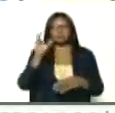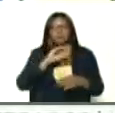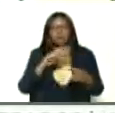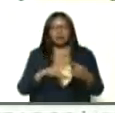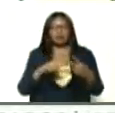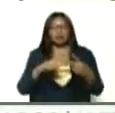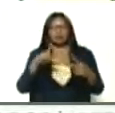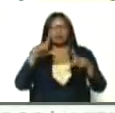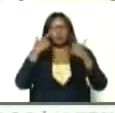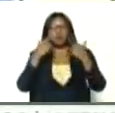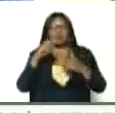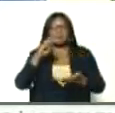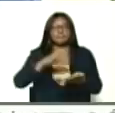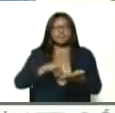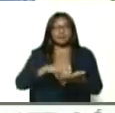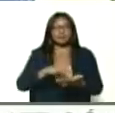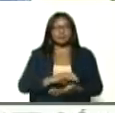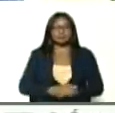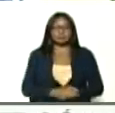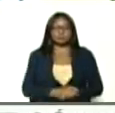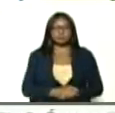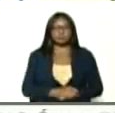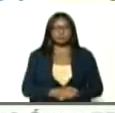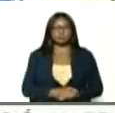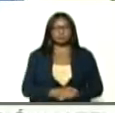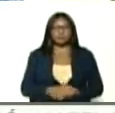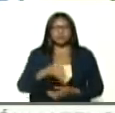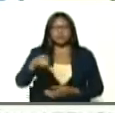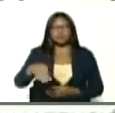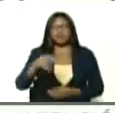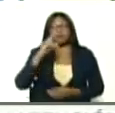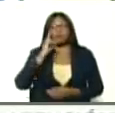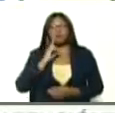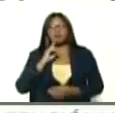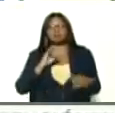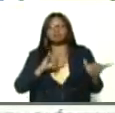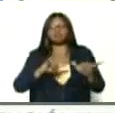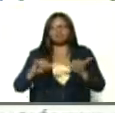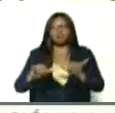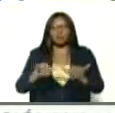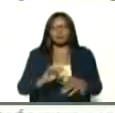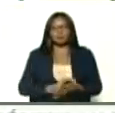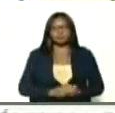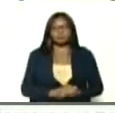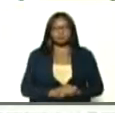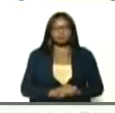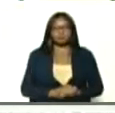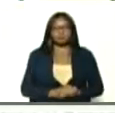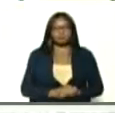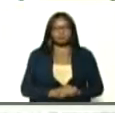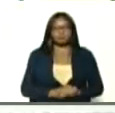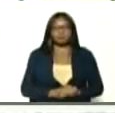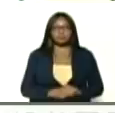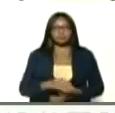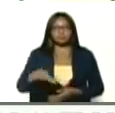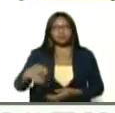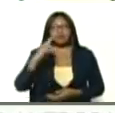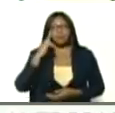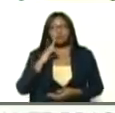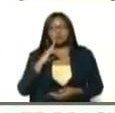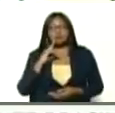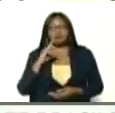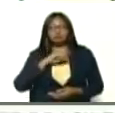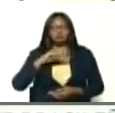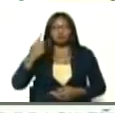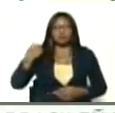Lago Aire, y Miranda, y en, en el estado Bolívar, también, en el estado Bolívar, teníamos,